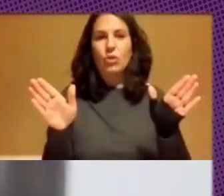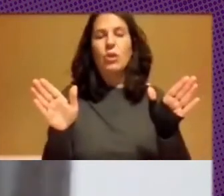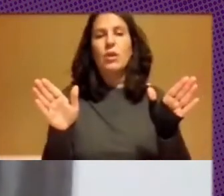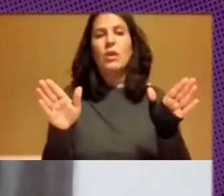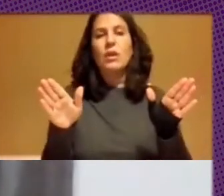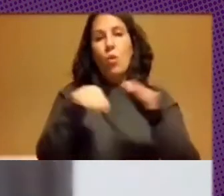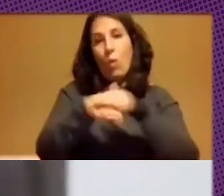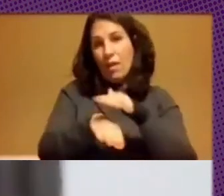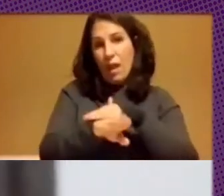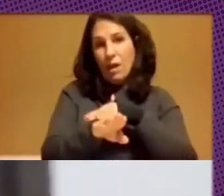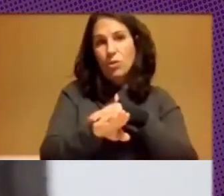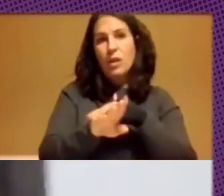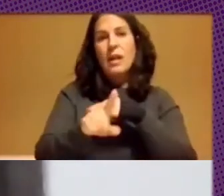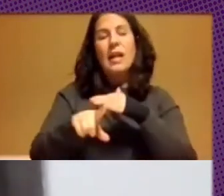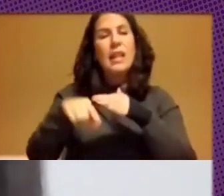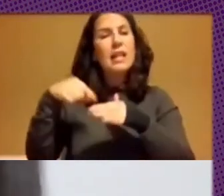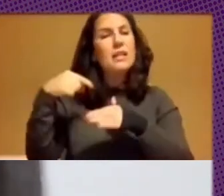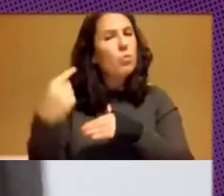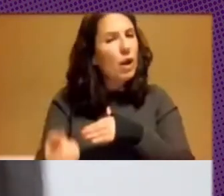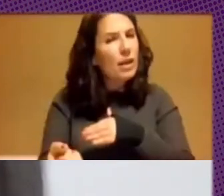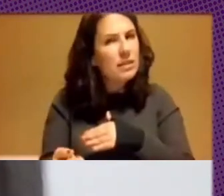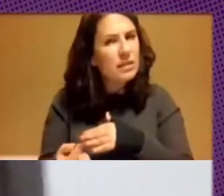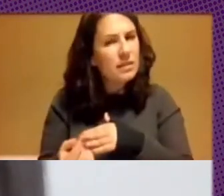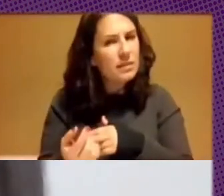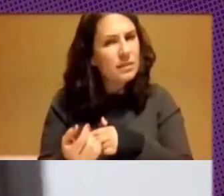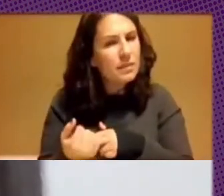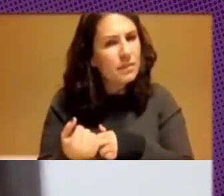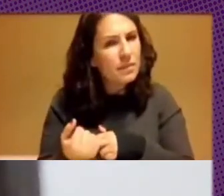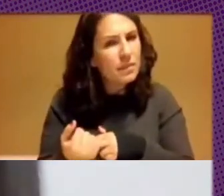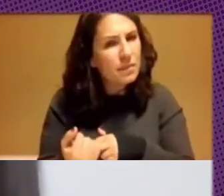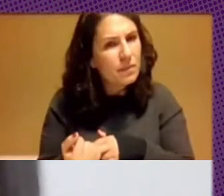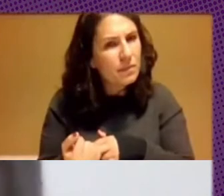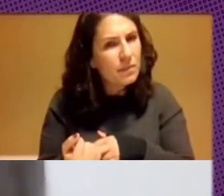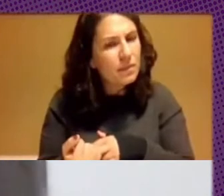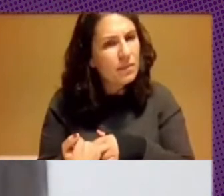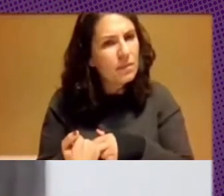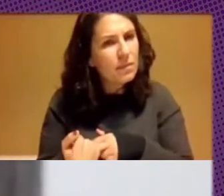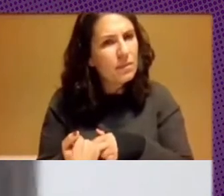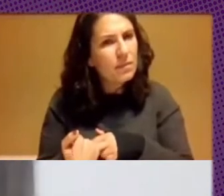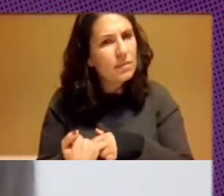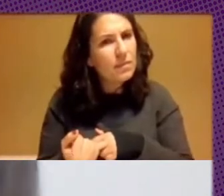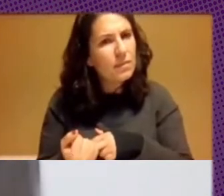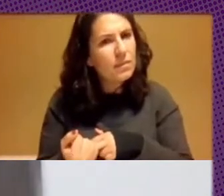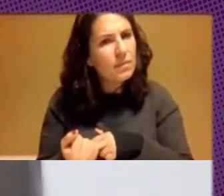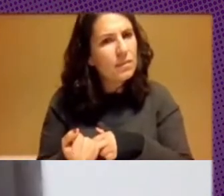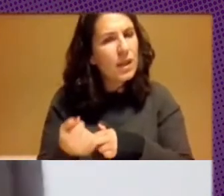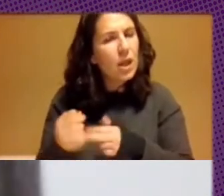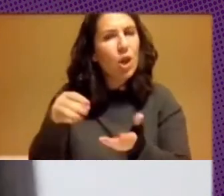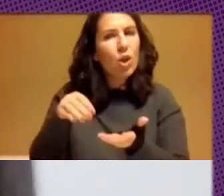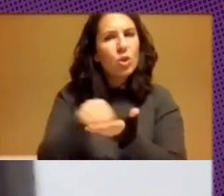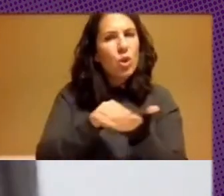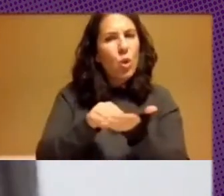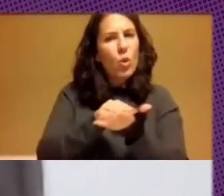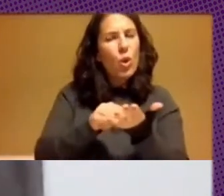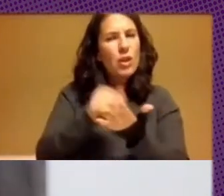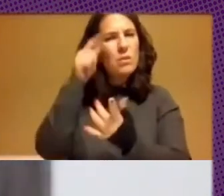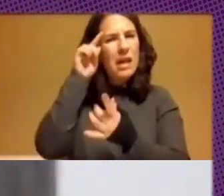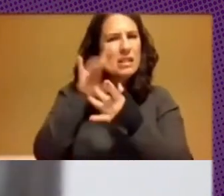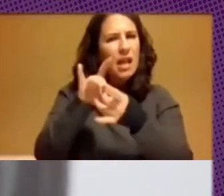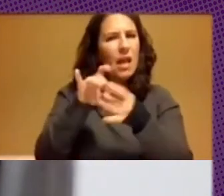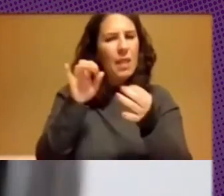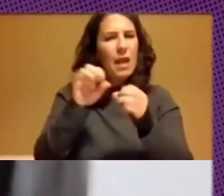abiertos y también la promoción de soluciones vinculadas a formatos abiertos.